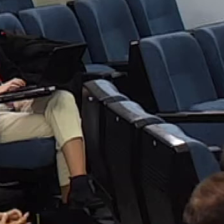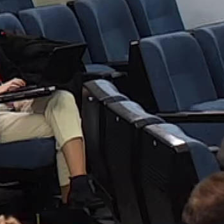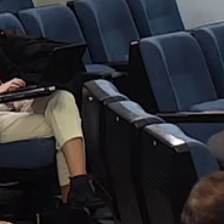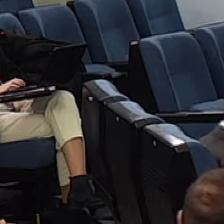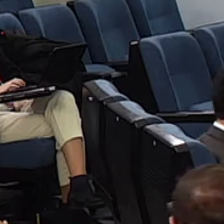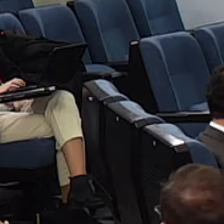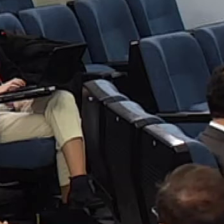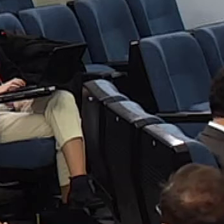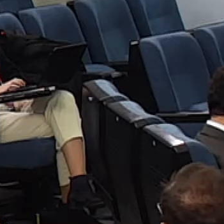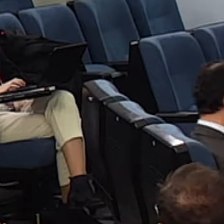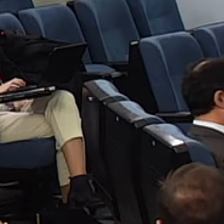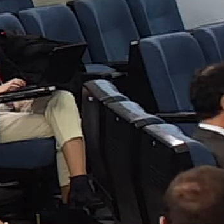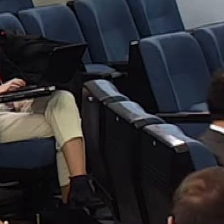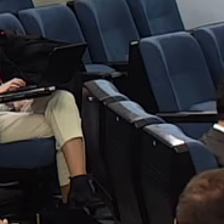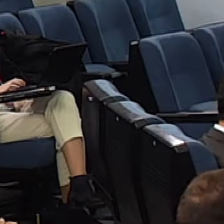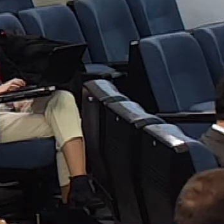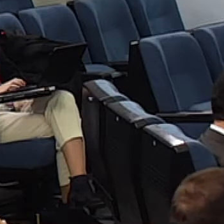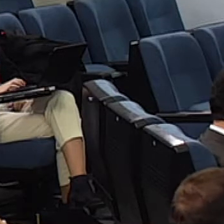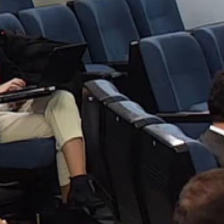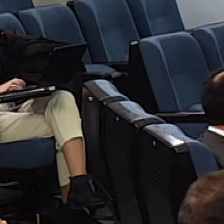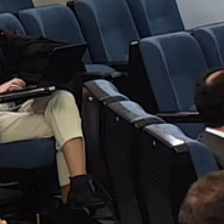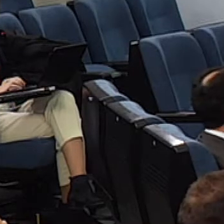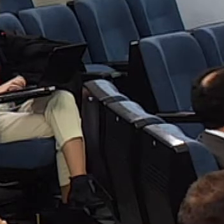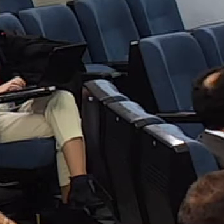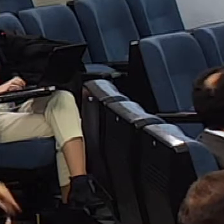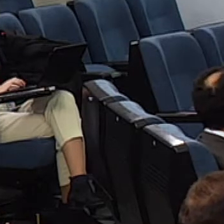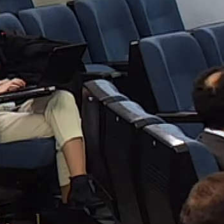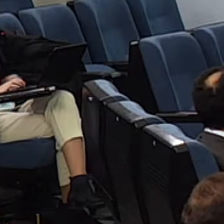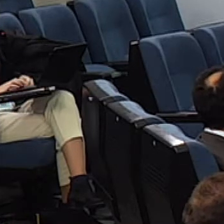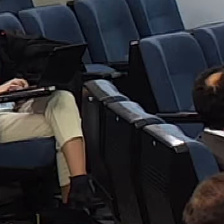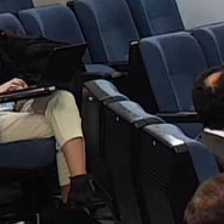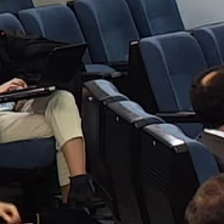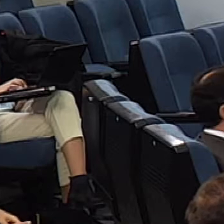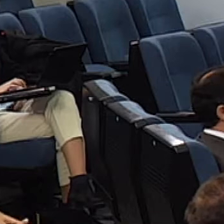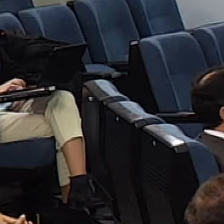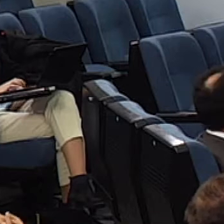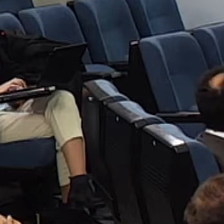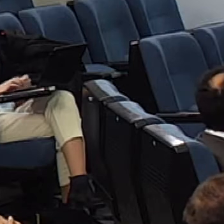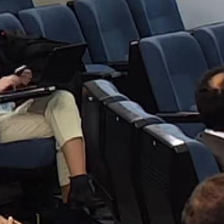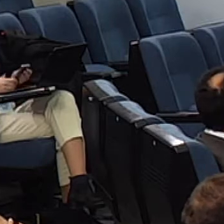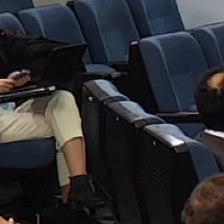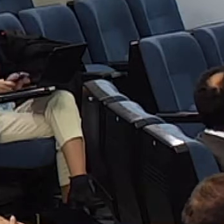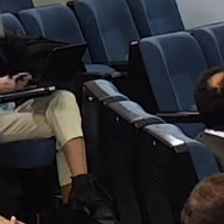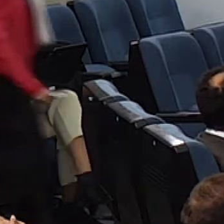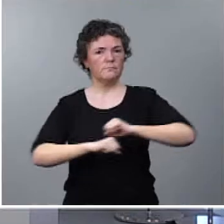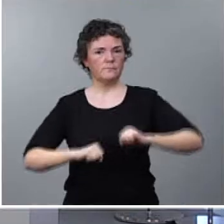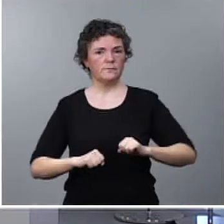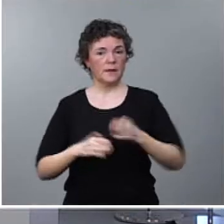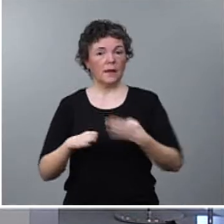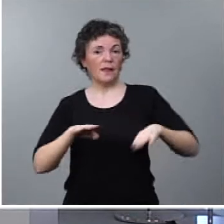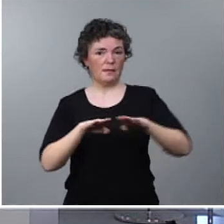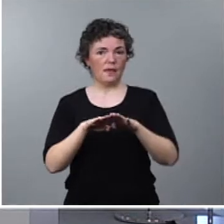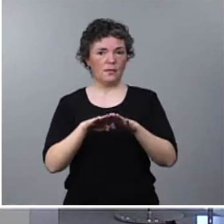Los objetivos generales que pretende o que persigue esta ley es por un lado establecer medidas que consoliden la equidad, la